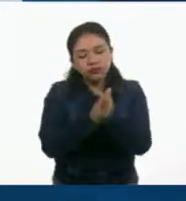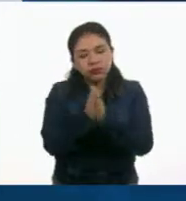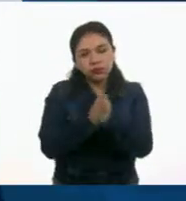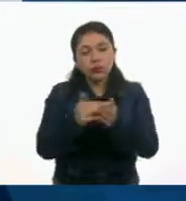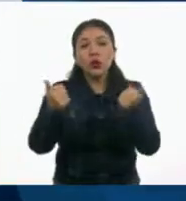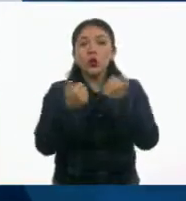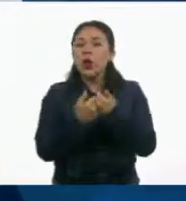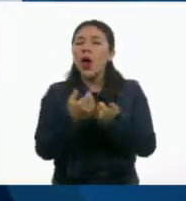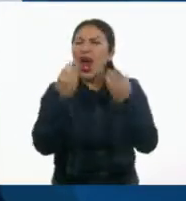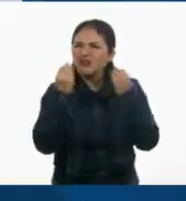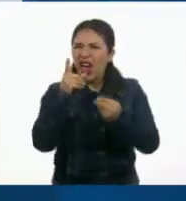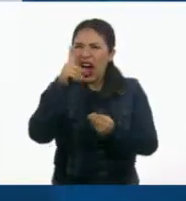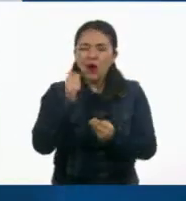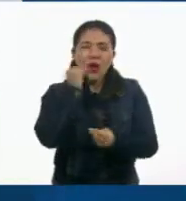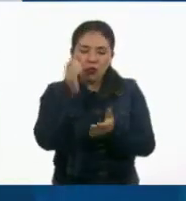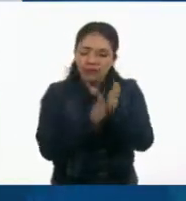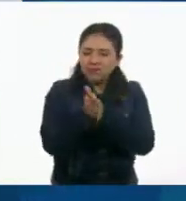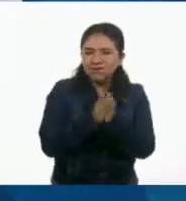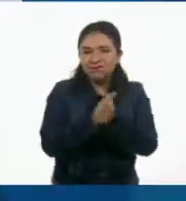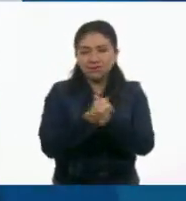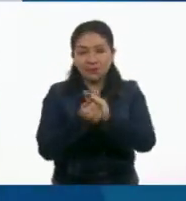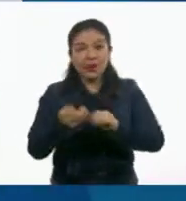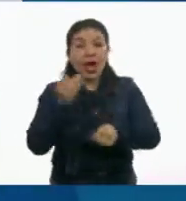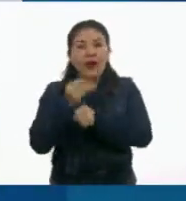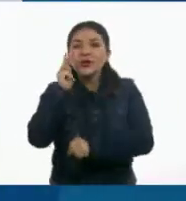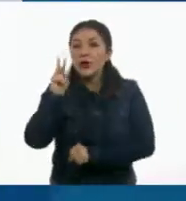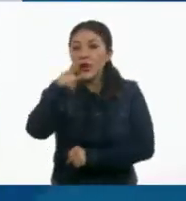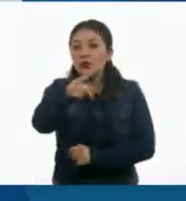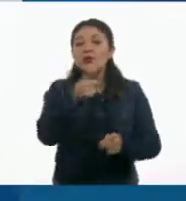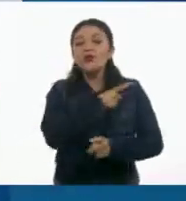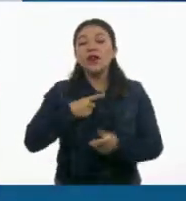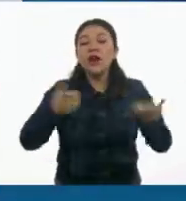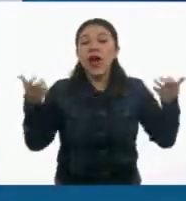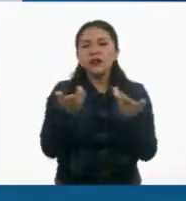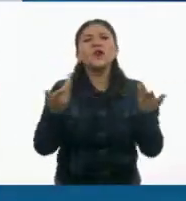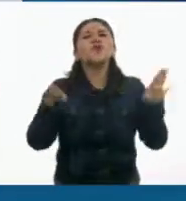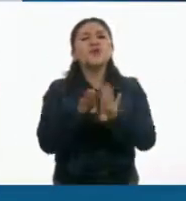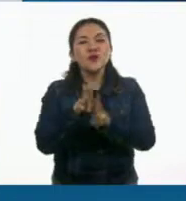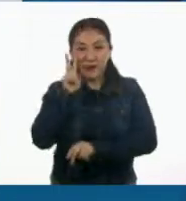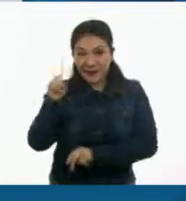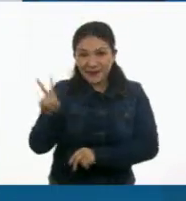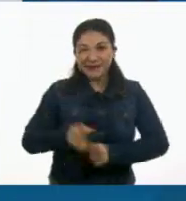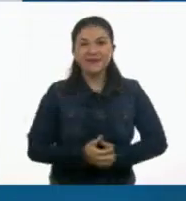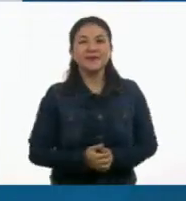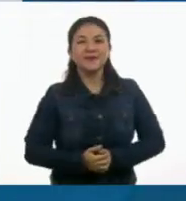usando mucha agua y jabón. ¡Vamos a ver cómo hay que lavarnos las manos!